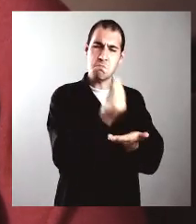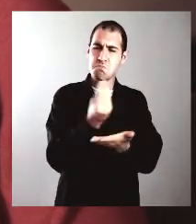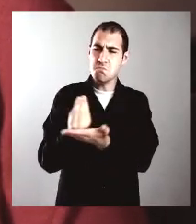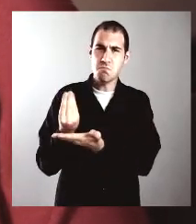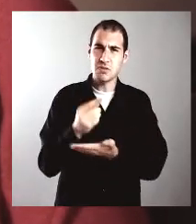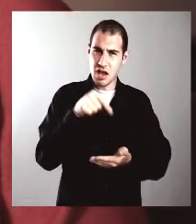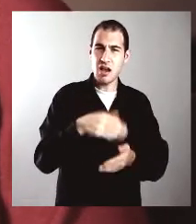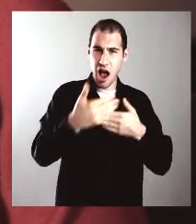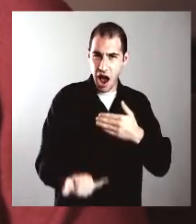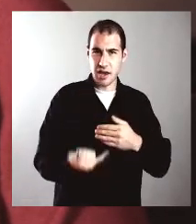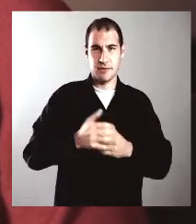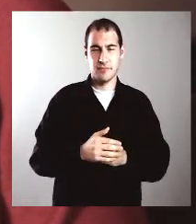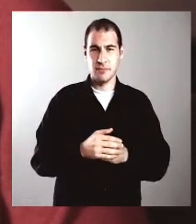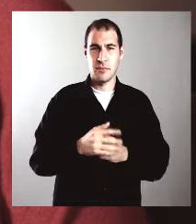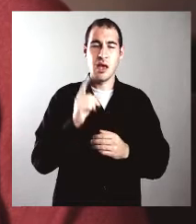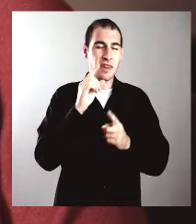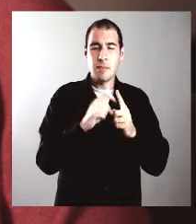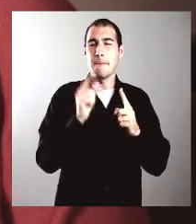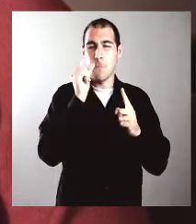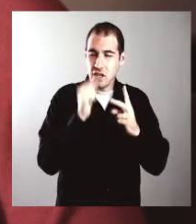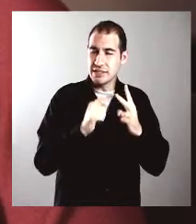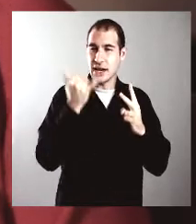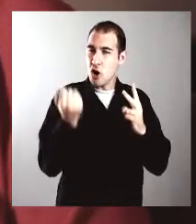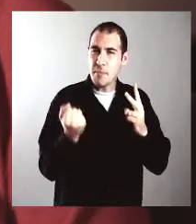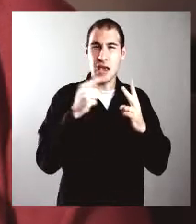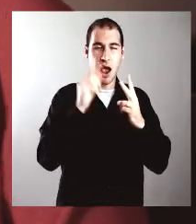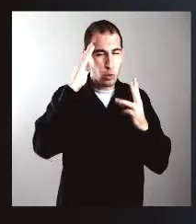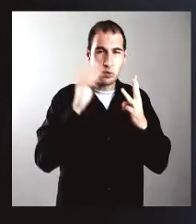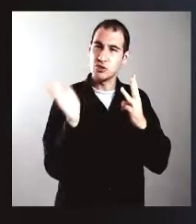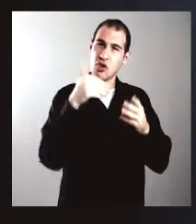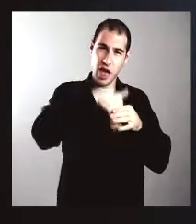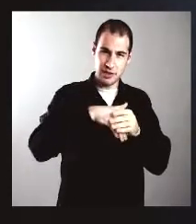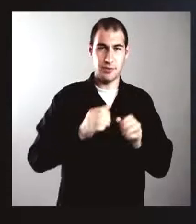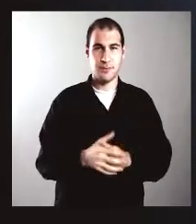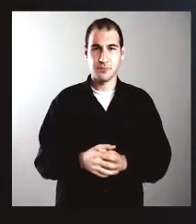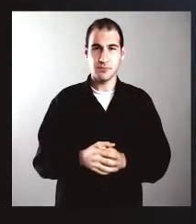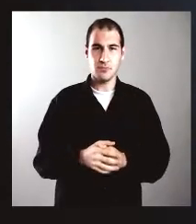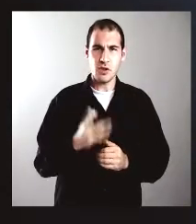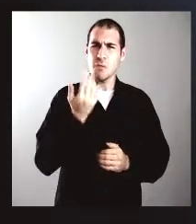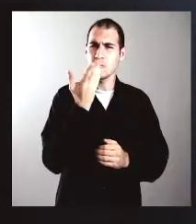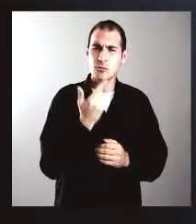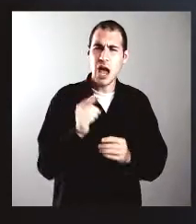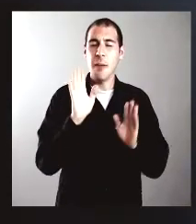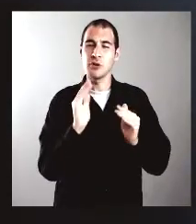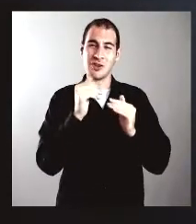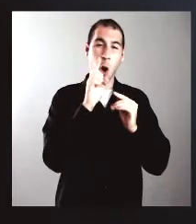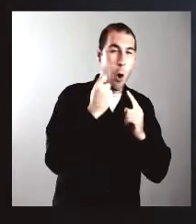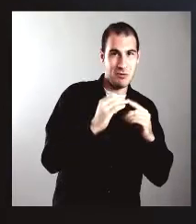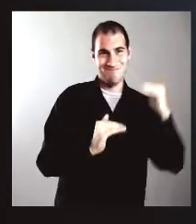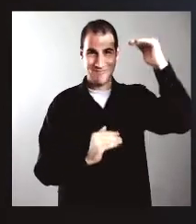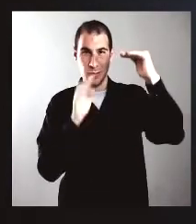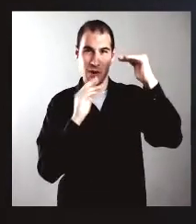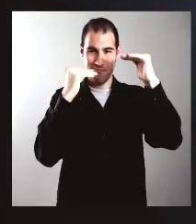mujer en la sociedad actual y en los procesos de construcción social y política, económica, cultural. Hoy día me gustaría que no tuviera que haber